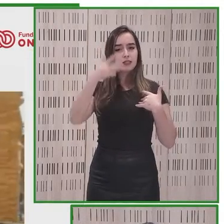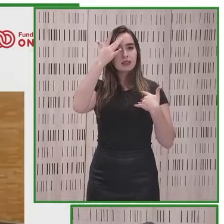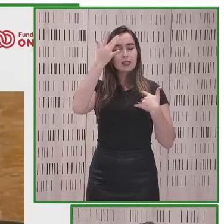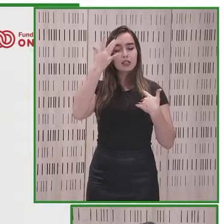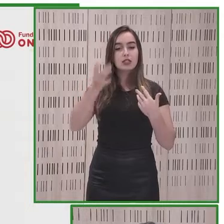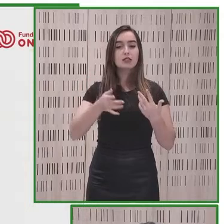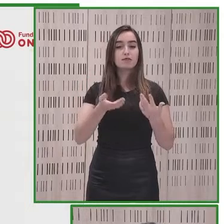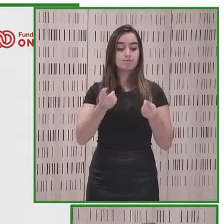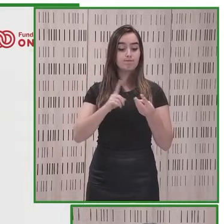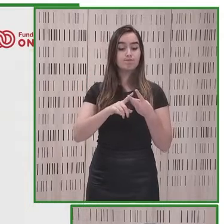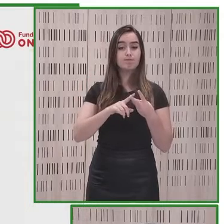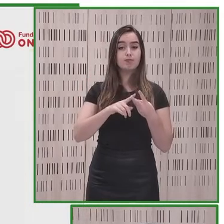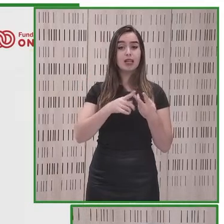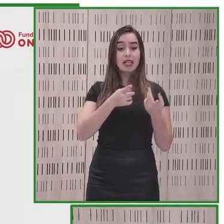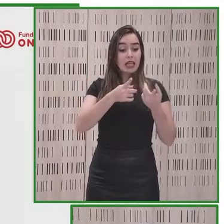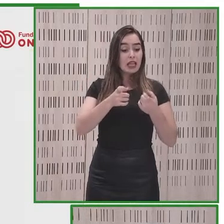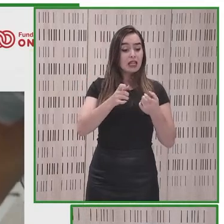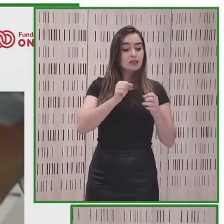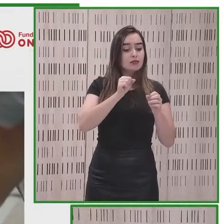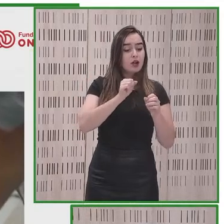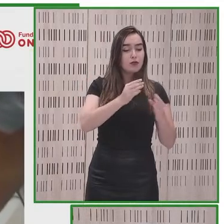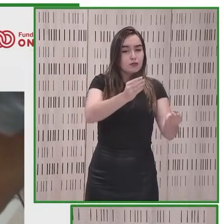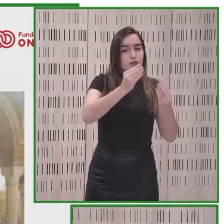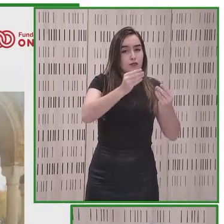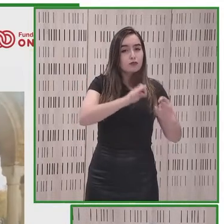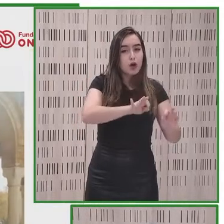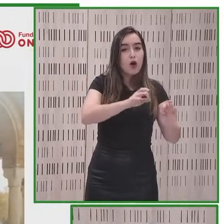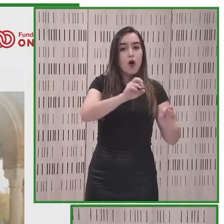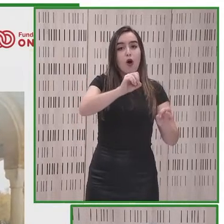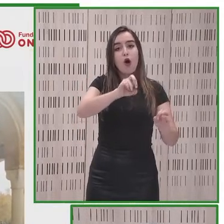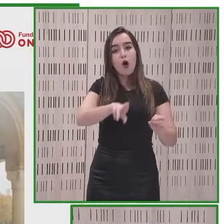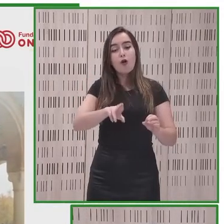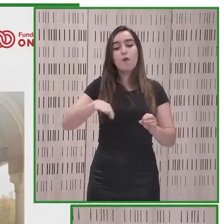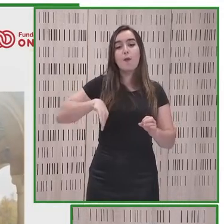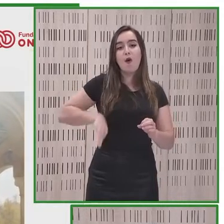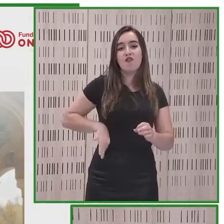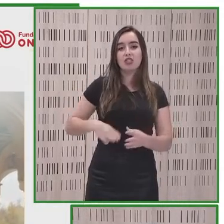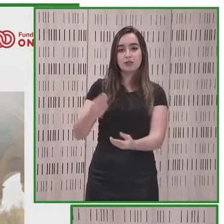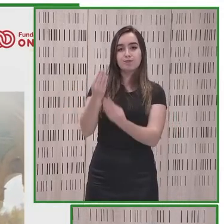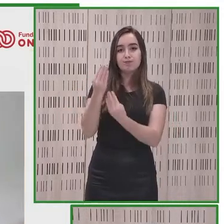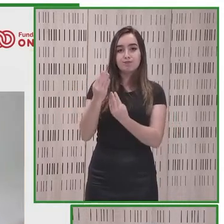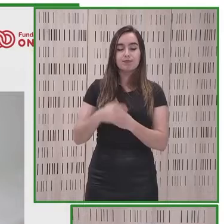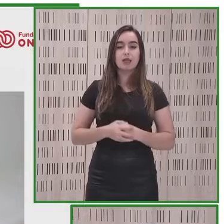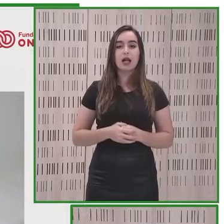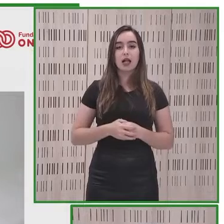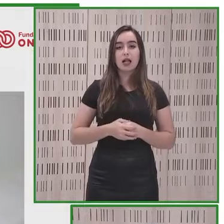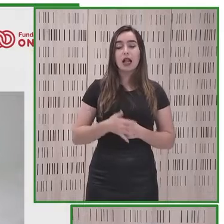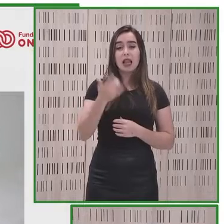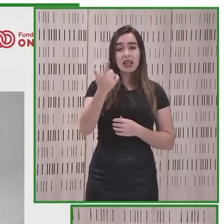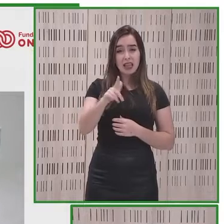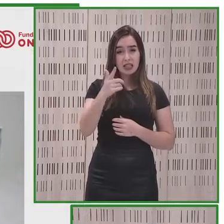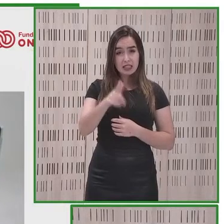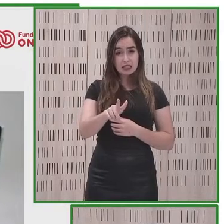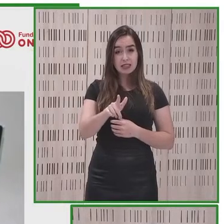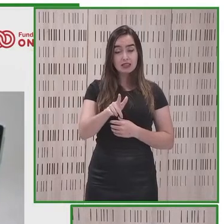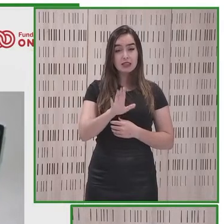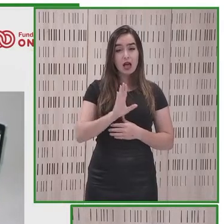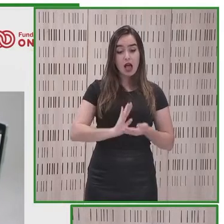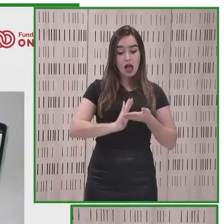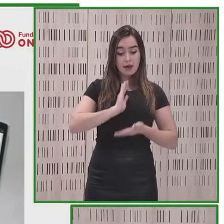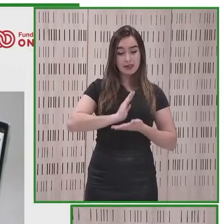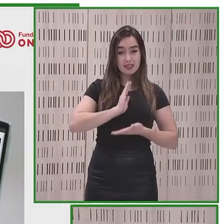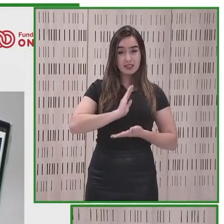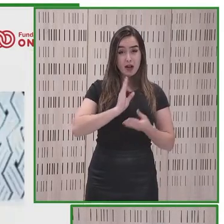quiere acceder a una formación especializada o profesional según linkedin entre las habilidades blandas más relevantes en